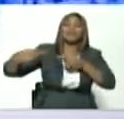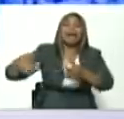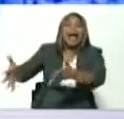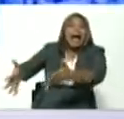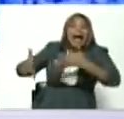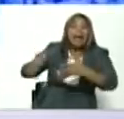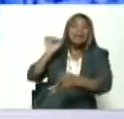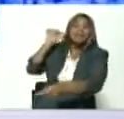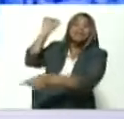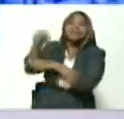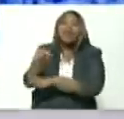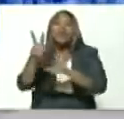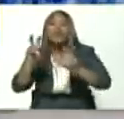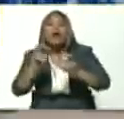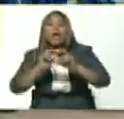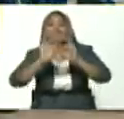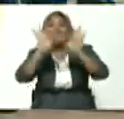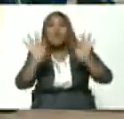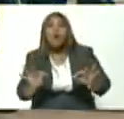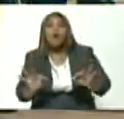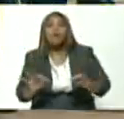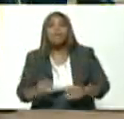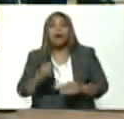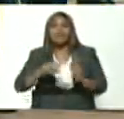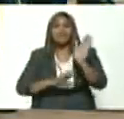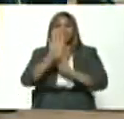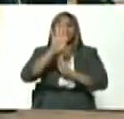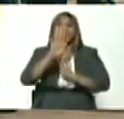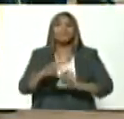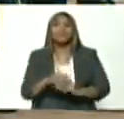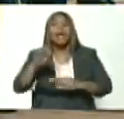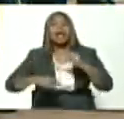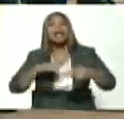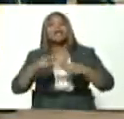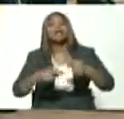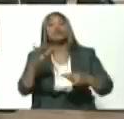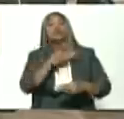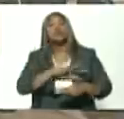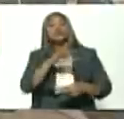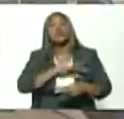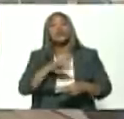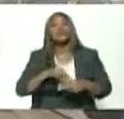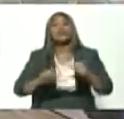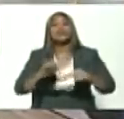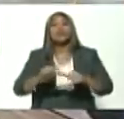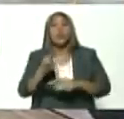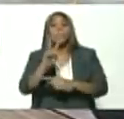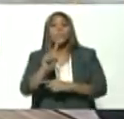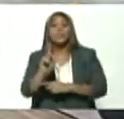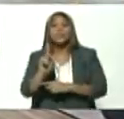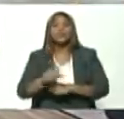alternativo exitoso de la revolución socialista del siglo XXI